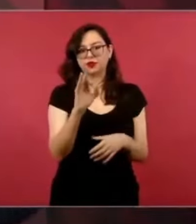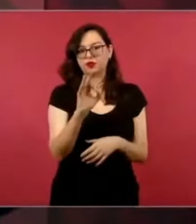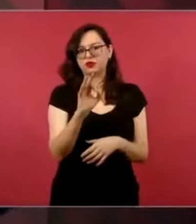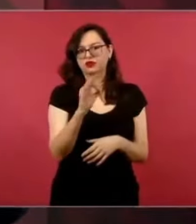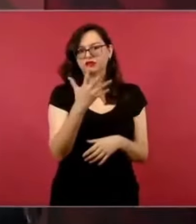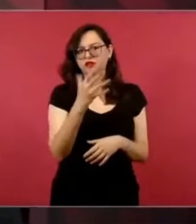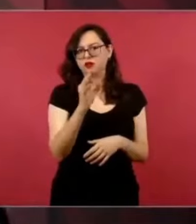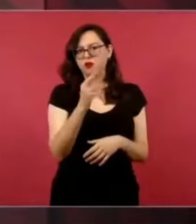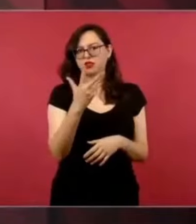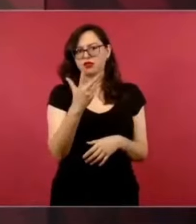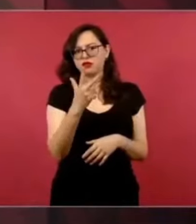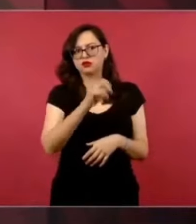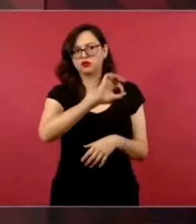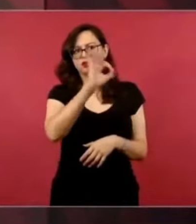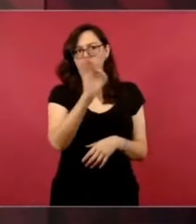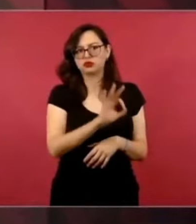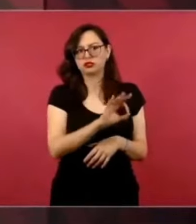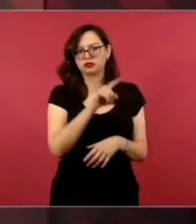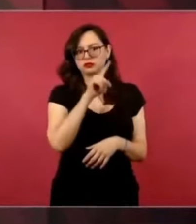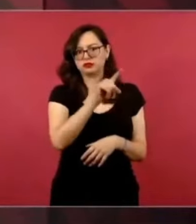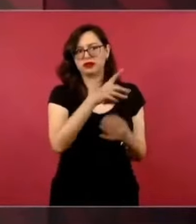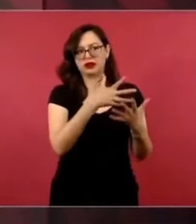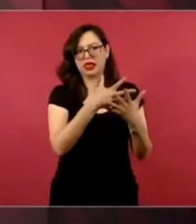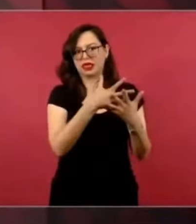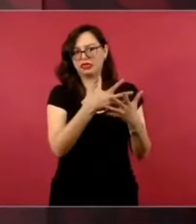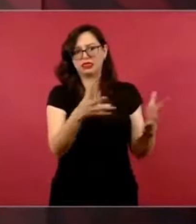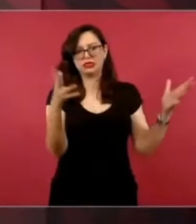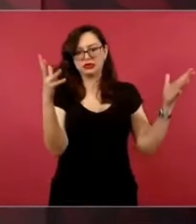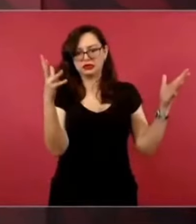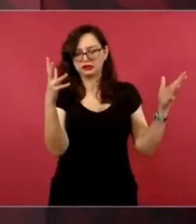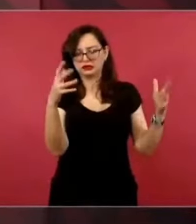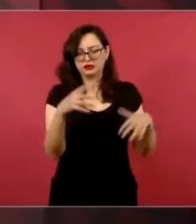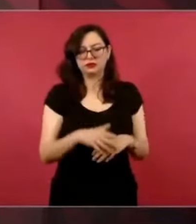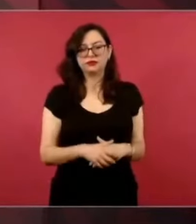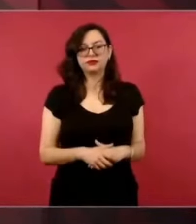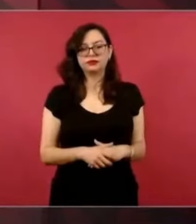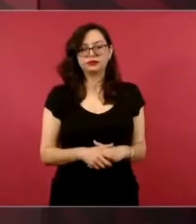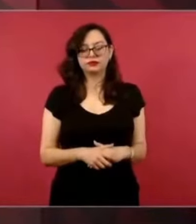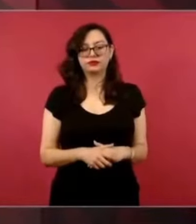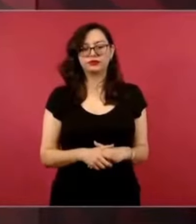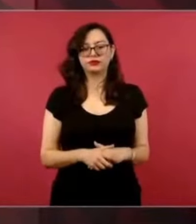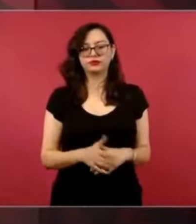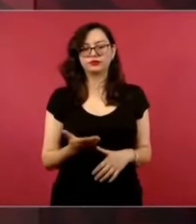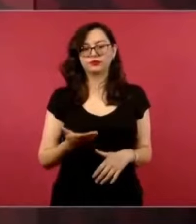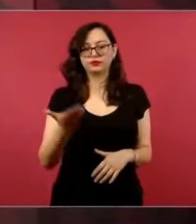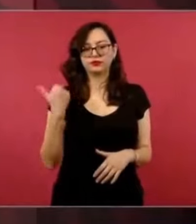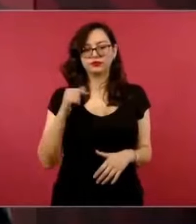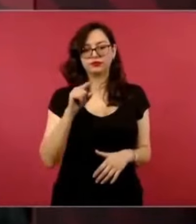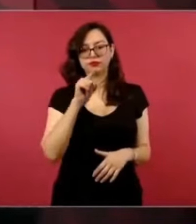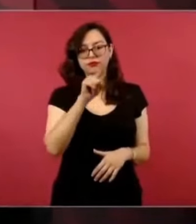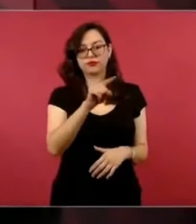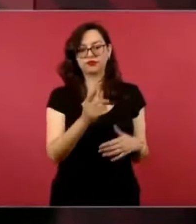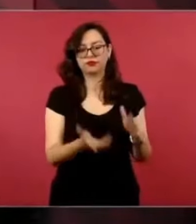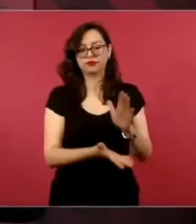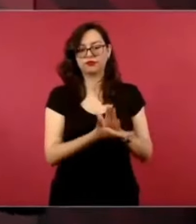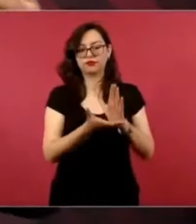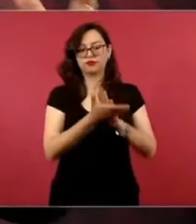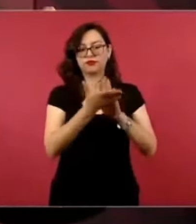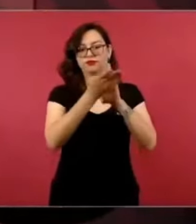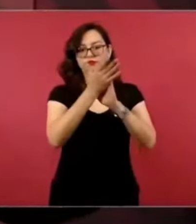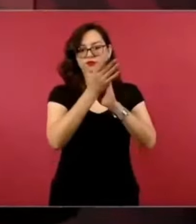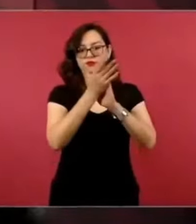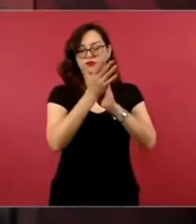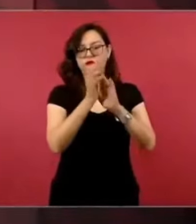aduana enorme, y ahí se decidió construir la Oficina Nacional